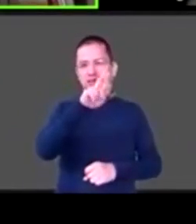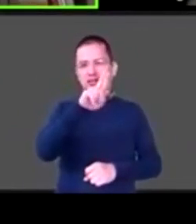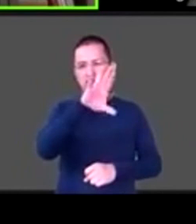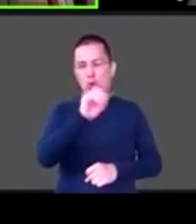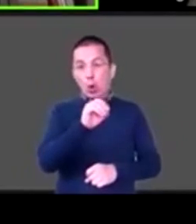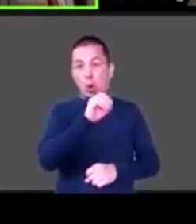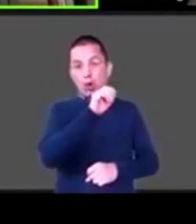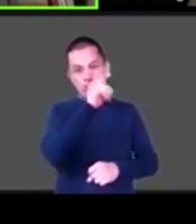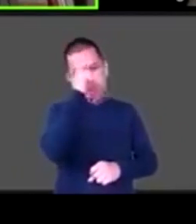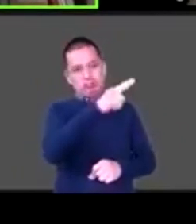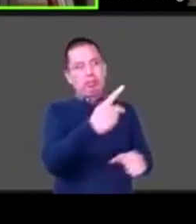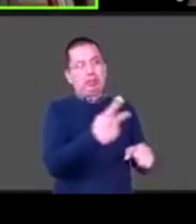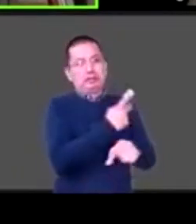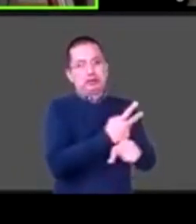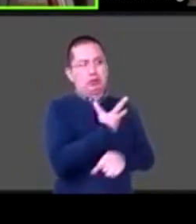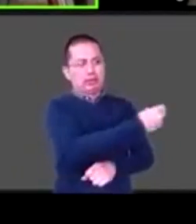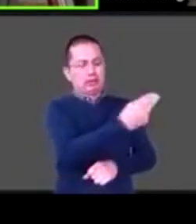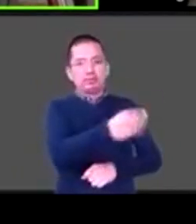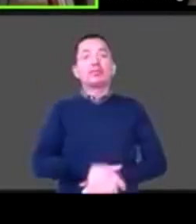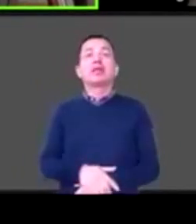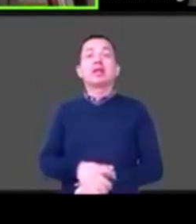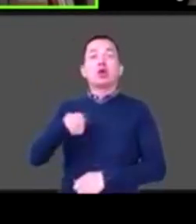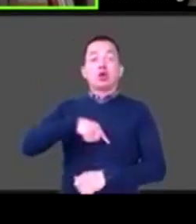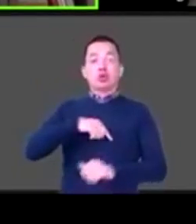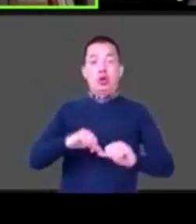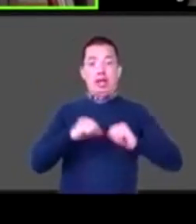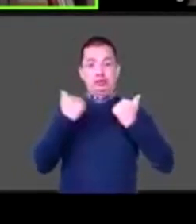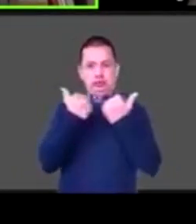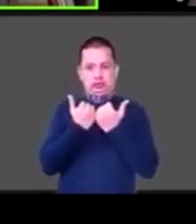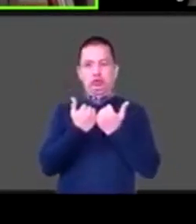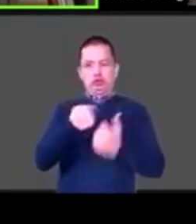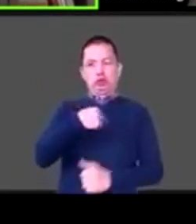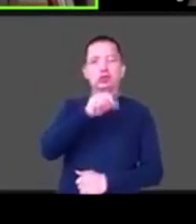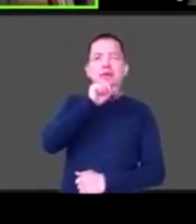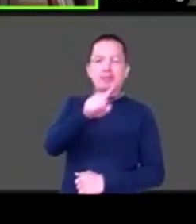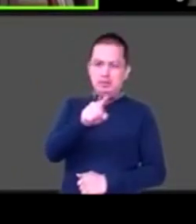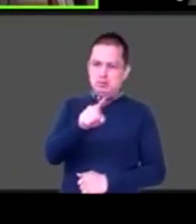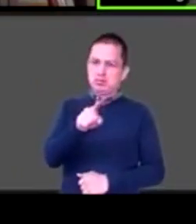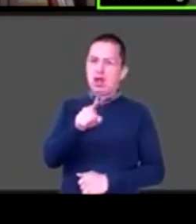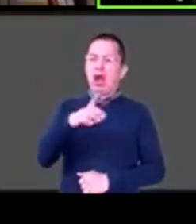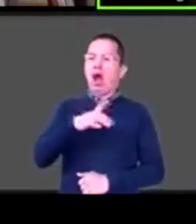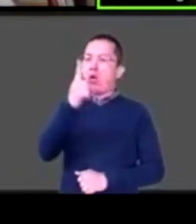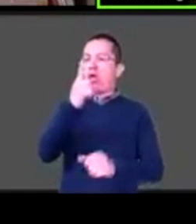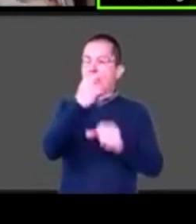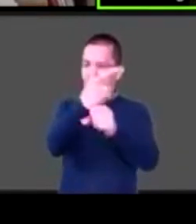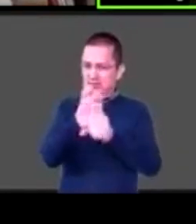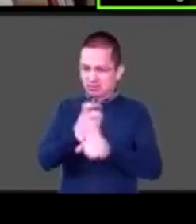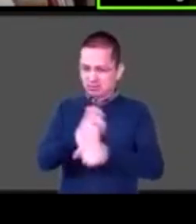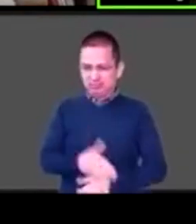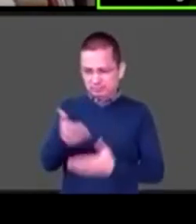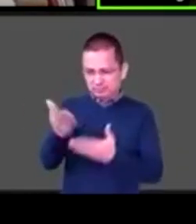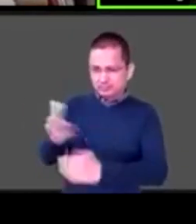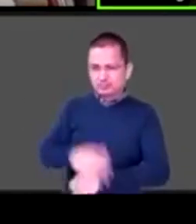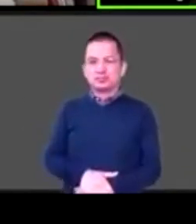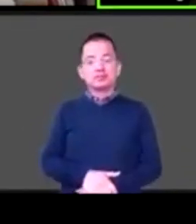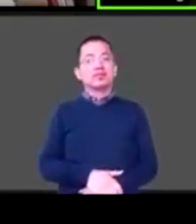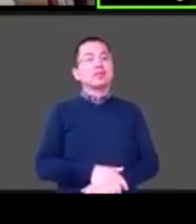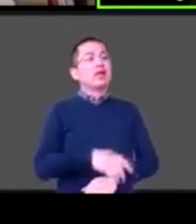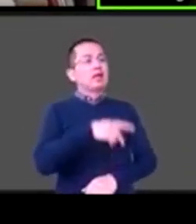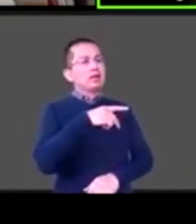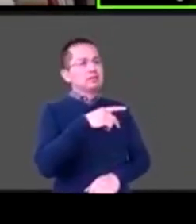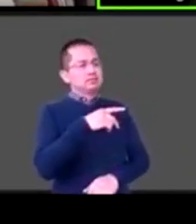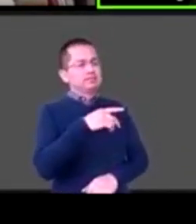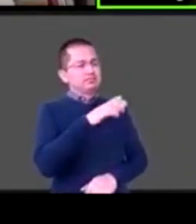una invitación que hacerles a toda la gente que está ahora escuchando este conversatorio sí bueno gracias los quiero invitar a tres